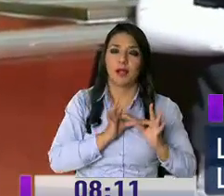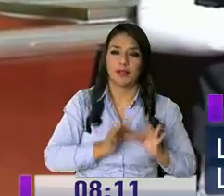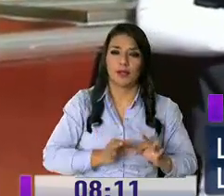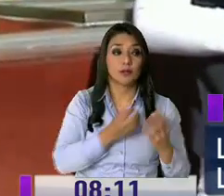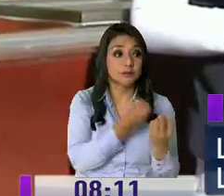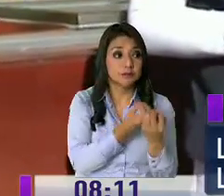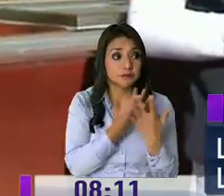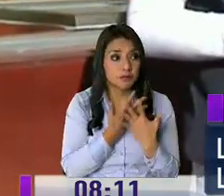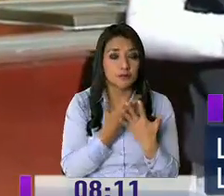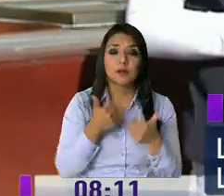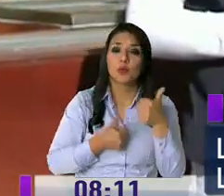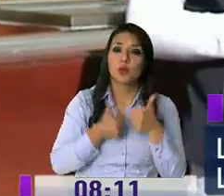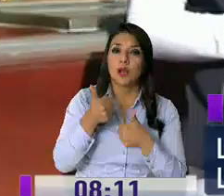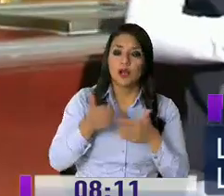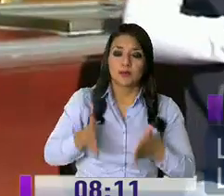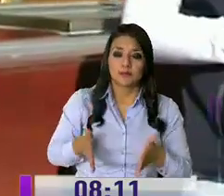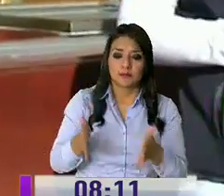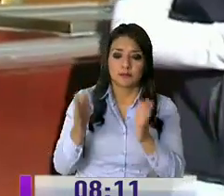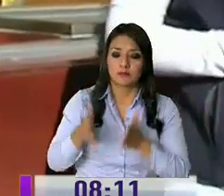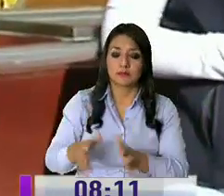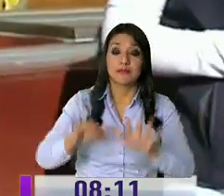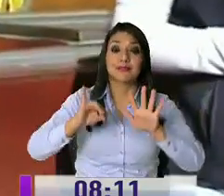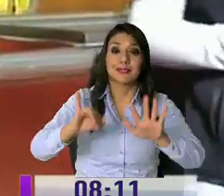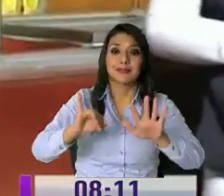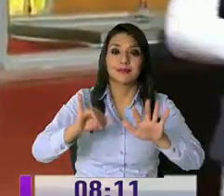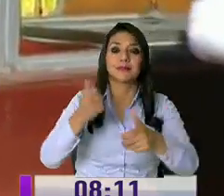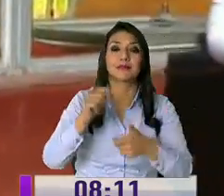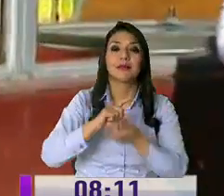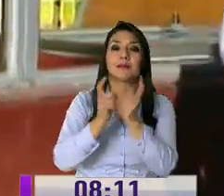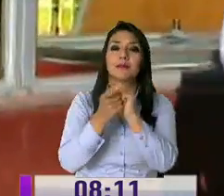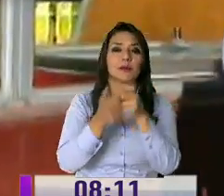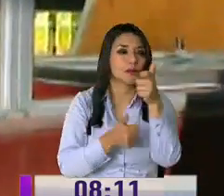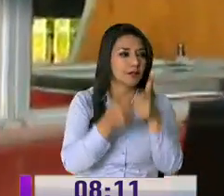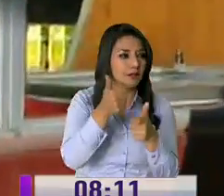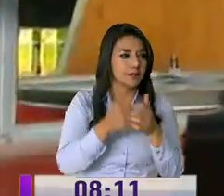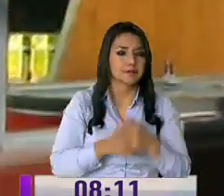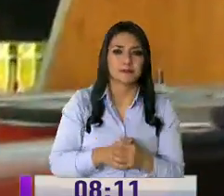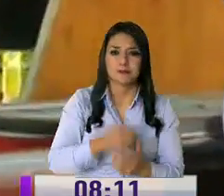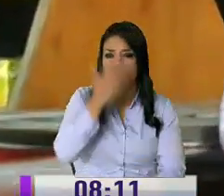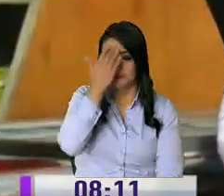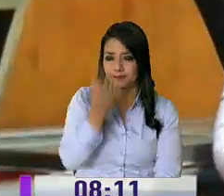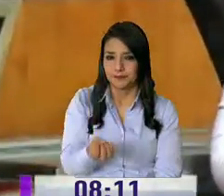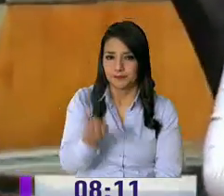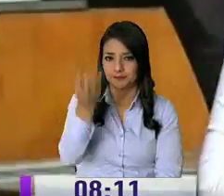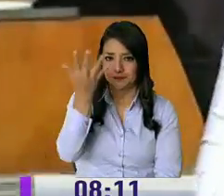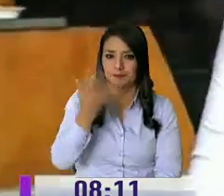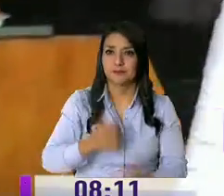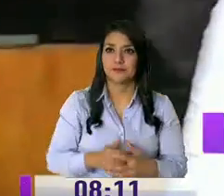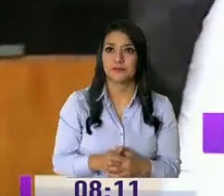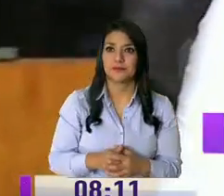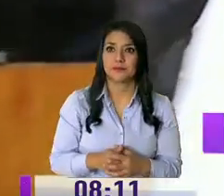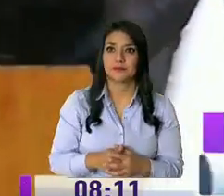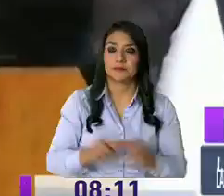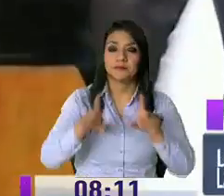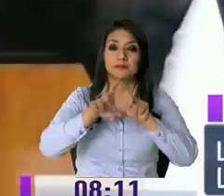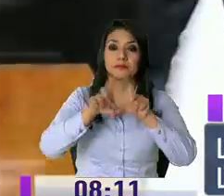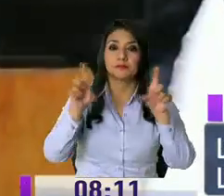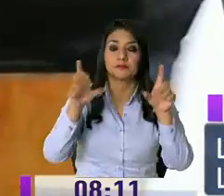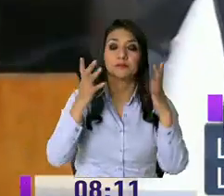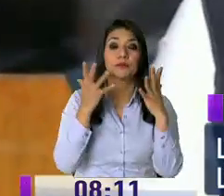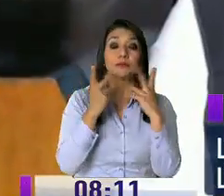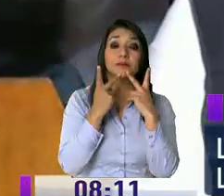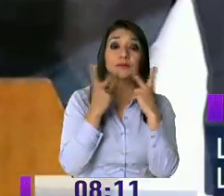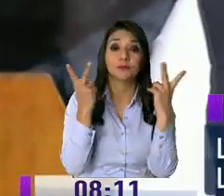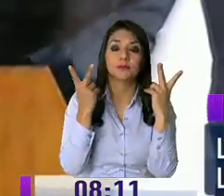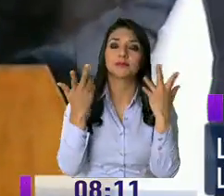nos señale cuáles son estas seis vías que cambiaron Muy buenos días, nosotros a través de la empresa de obras públicas